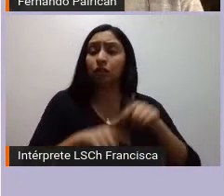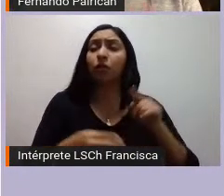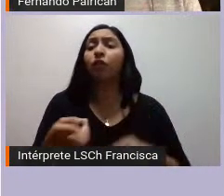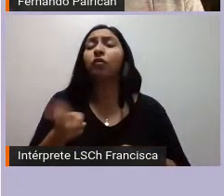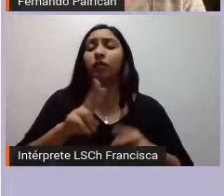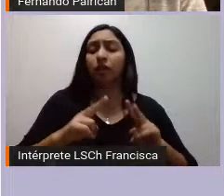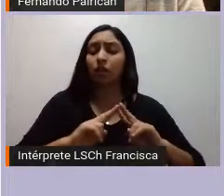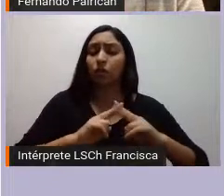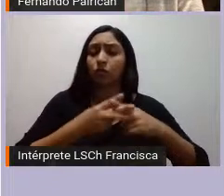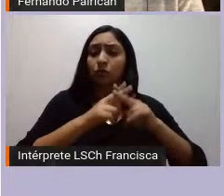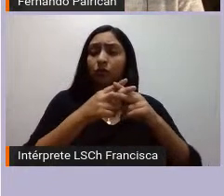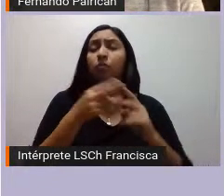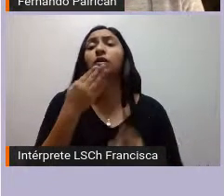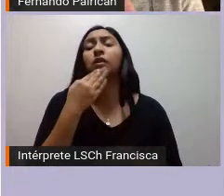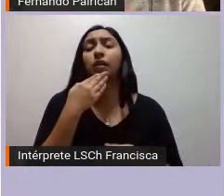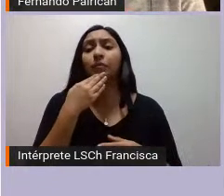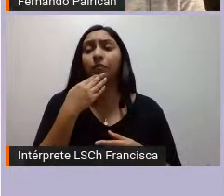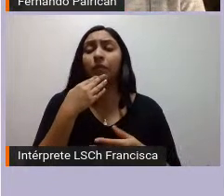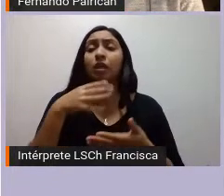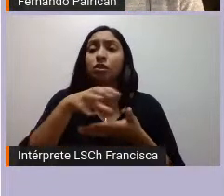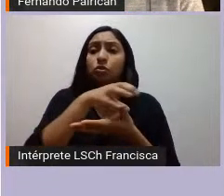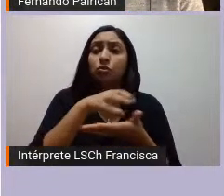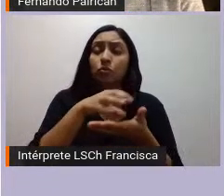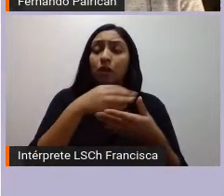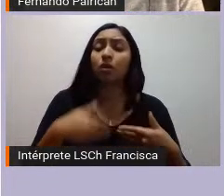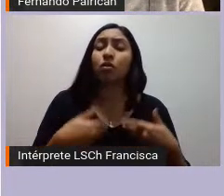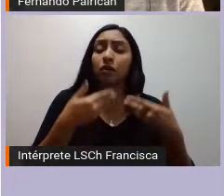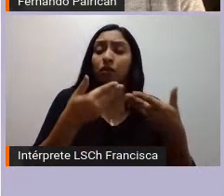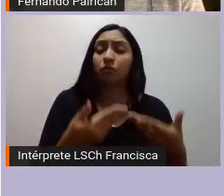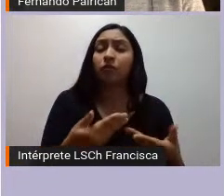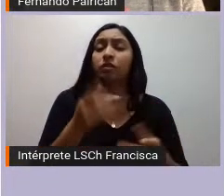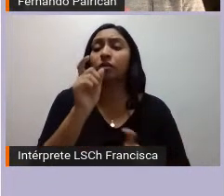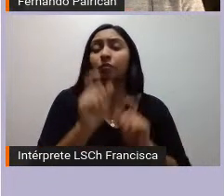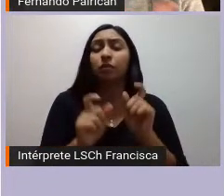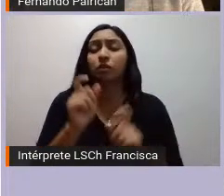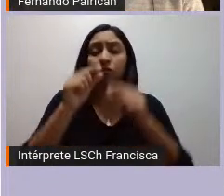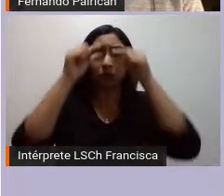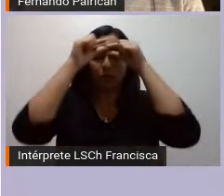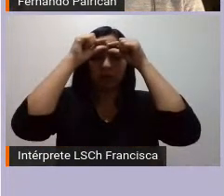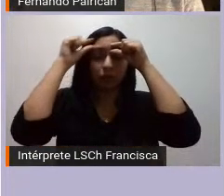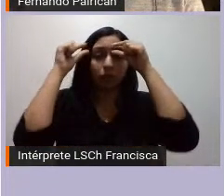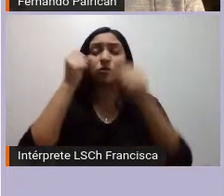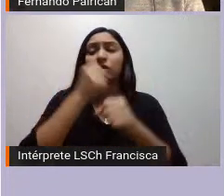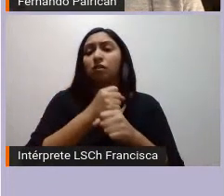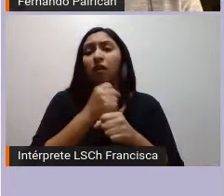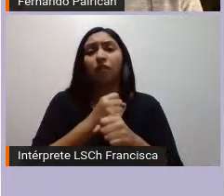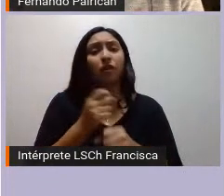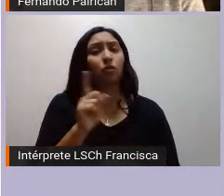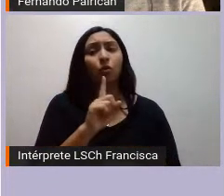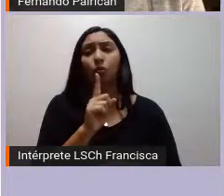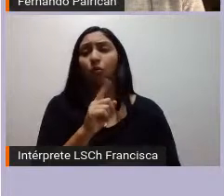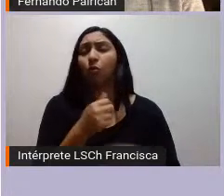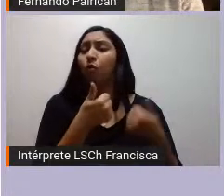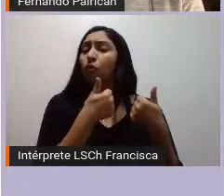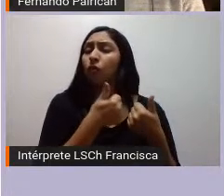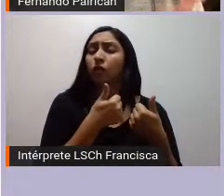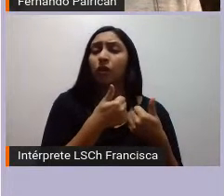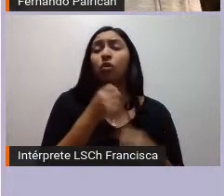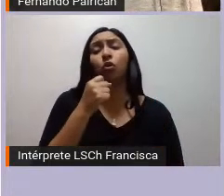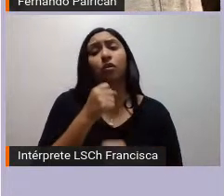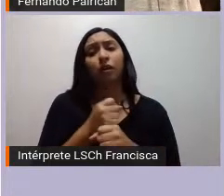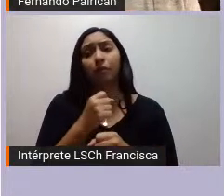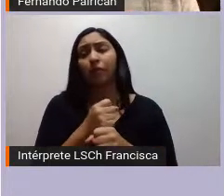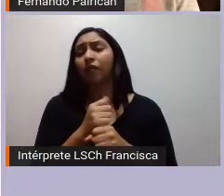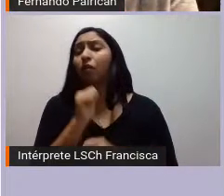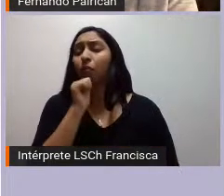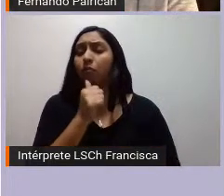ciudad lo que le ofrece al pueblo mapuche o a los miembros del pueblo mapuche son trabajos que no son óptimos o trabajos que se podría llamar precarizados entonces entre